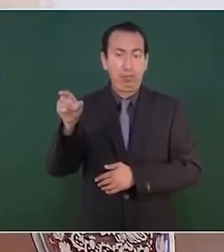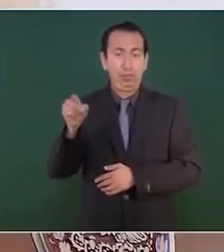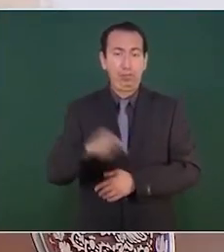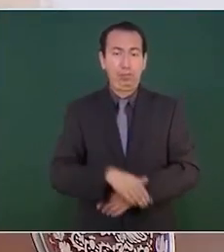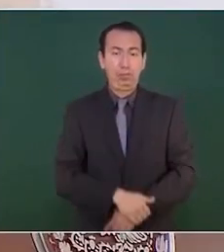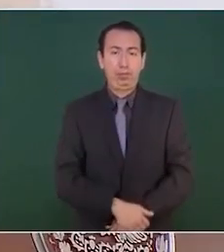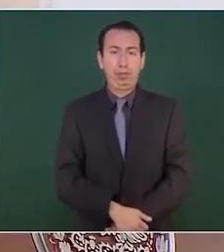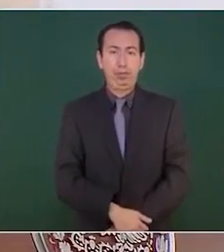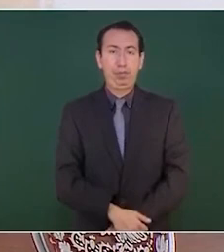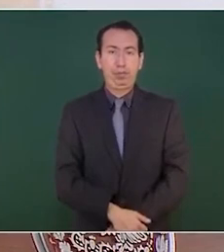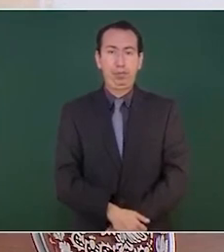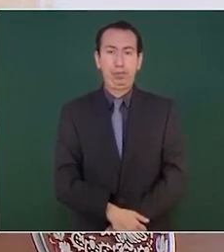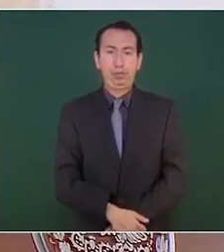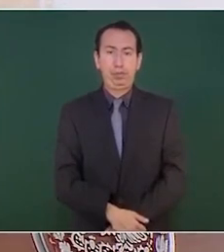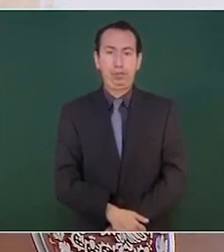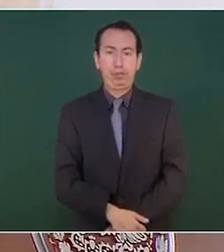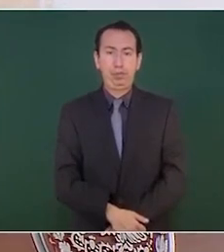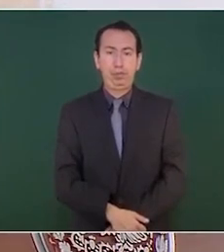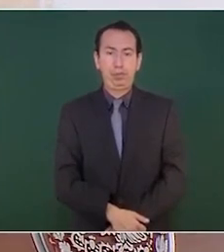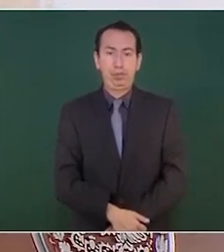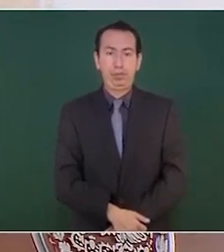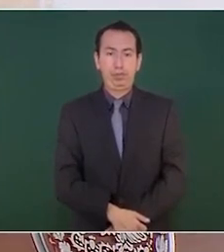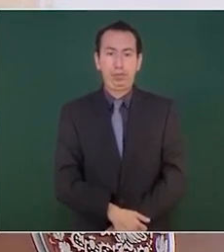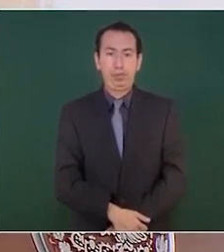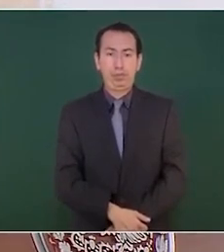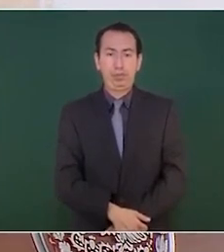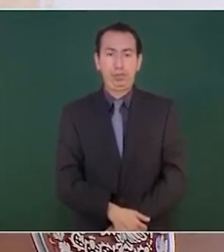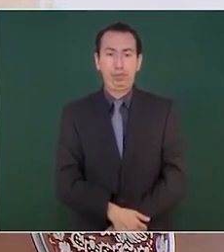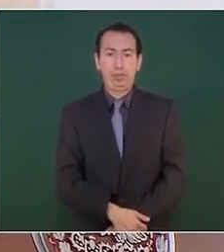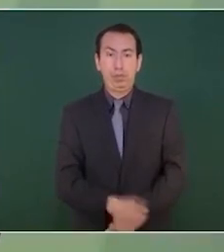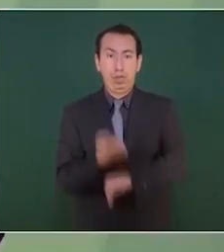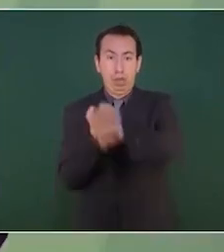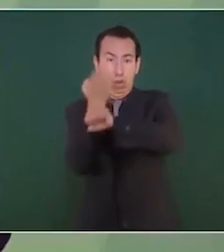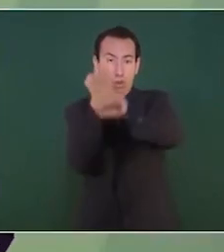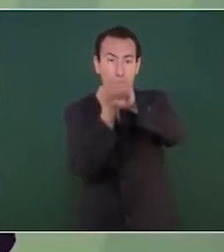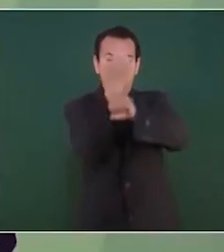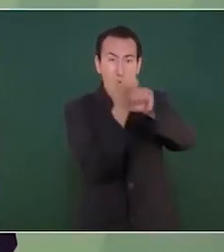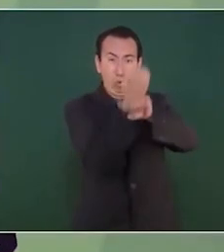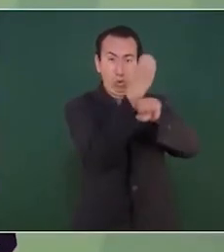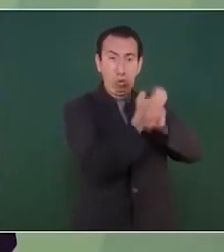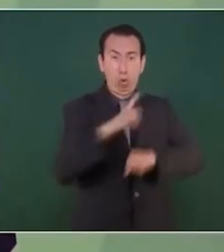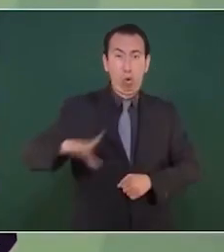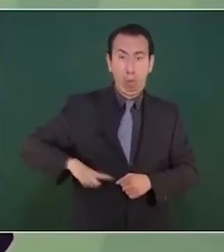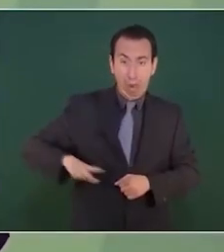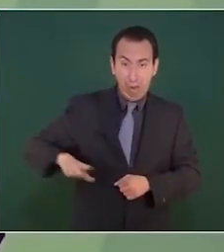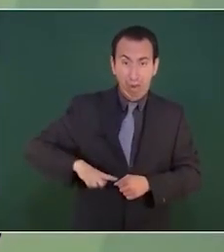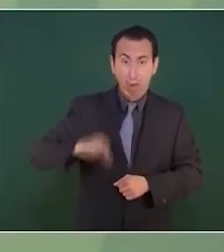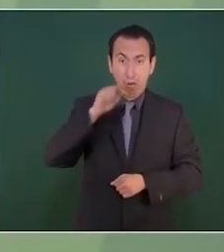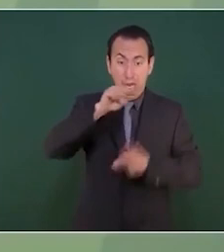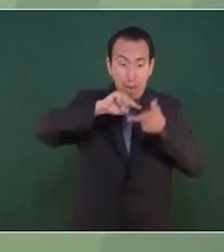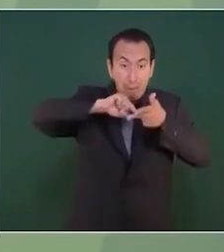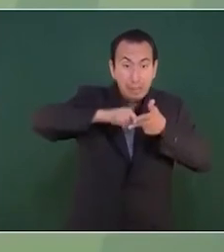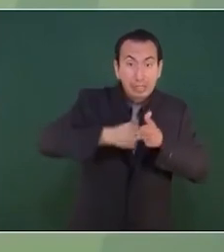lo recomiendo para todos los gobernadores que están entrando